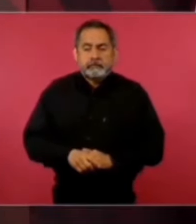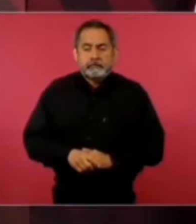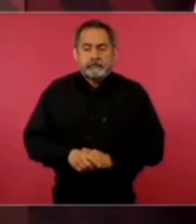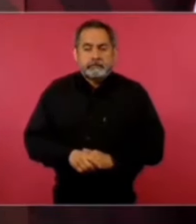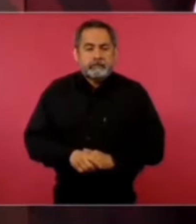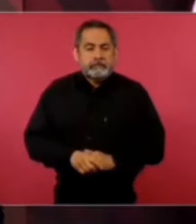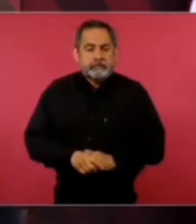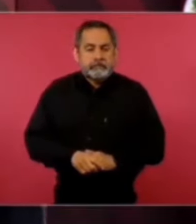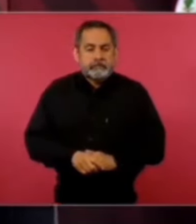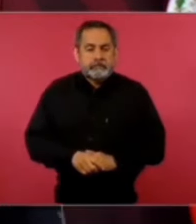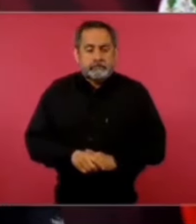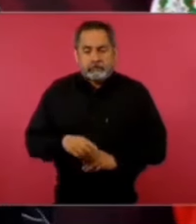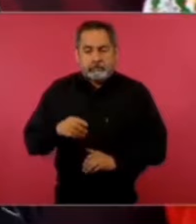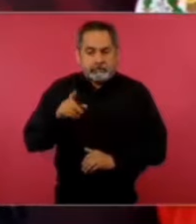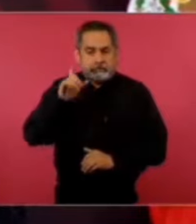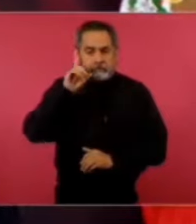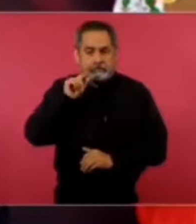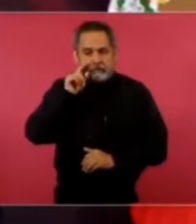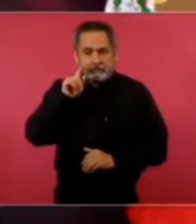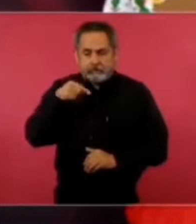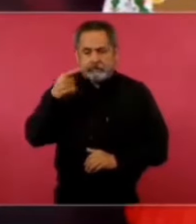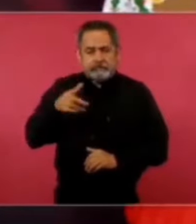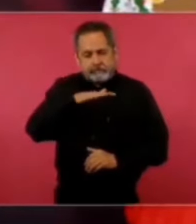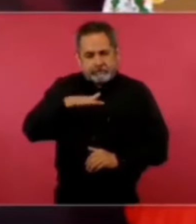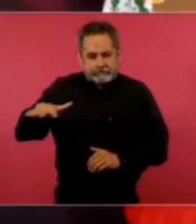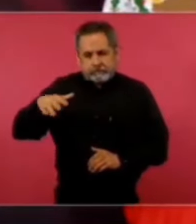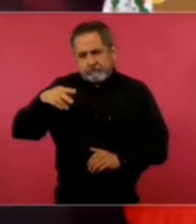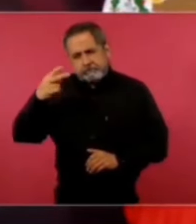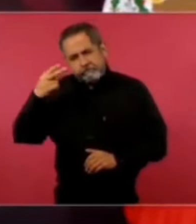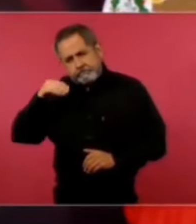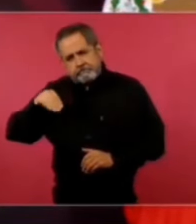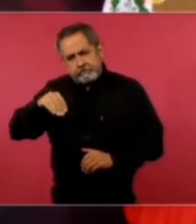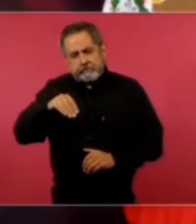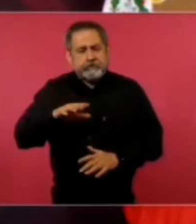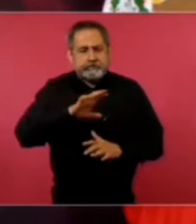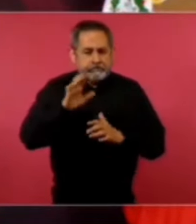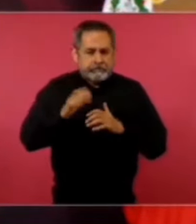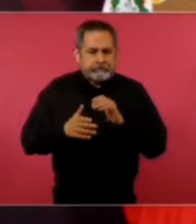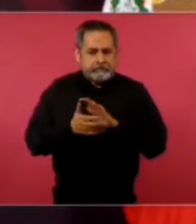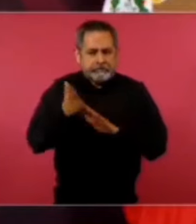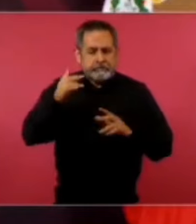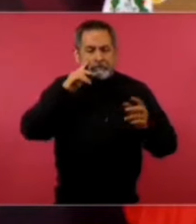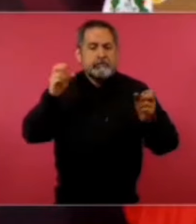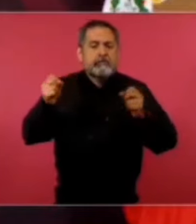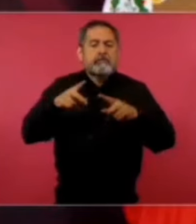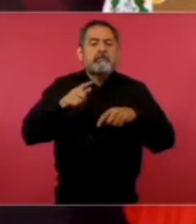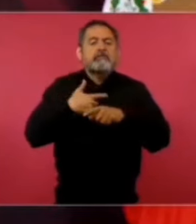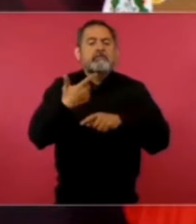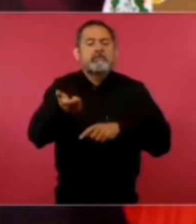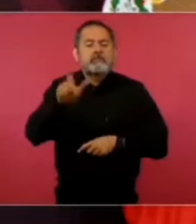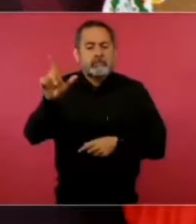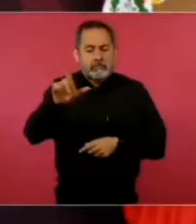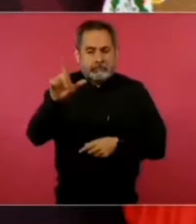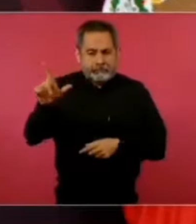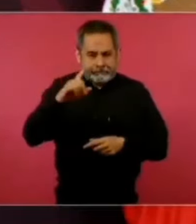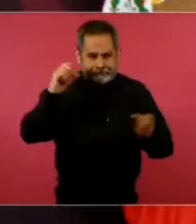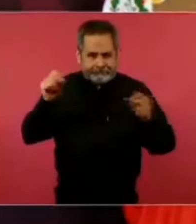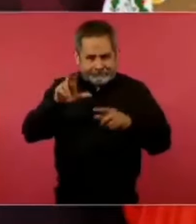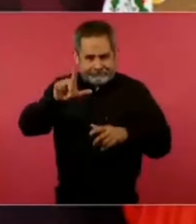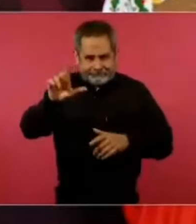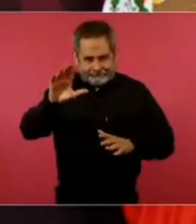en la costa. Entonces, ya nos vemos entonces el lunes por acá.